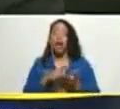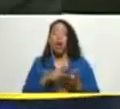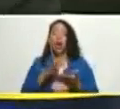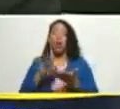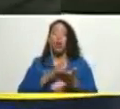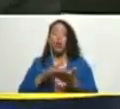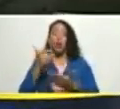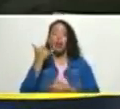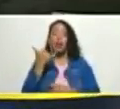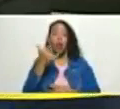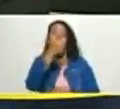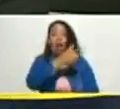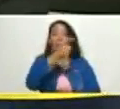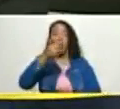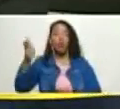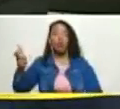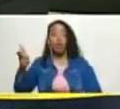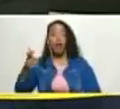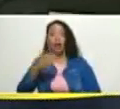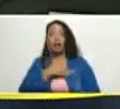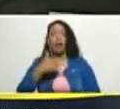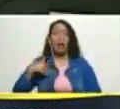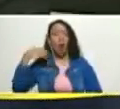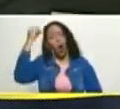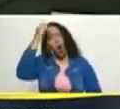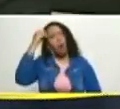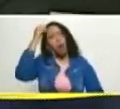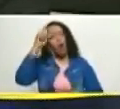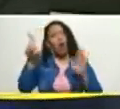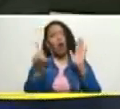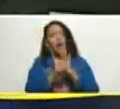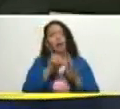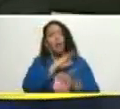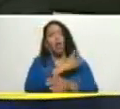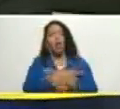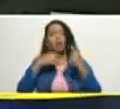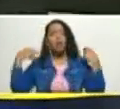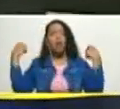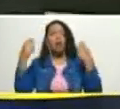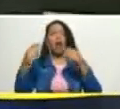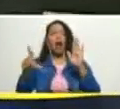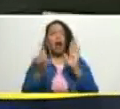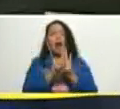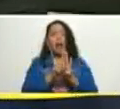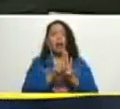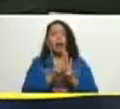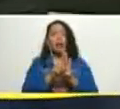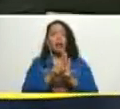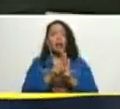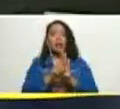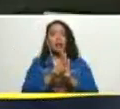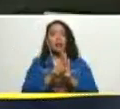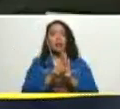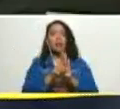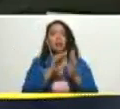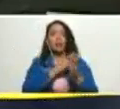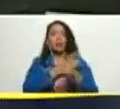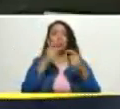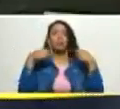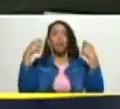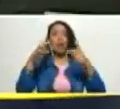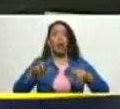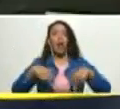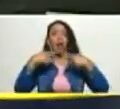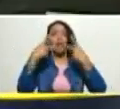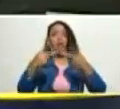tiene que llegar a la gente a las personas que quieran opinar sobre esas leyes del poder popular la ley orgánica del poder popular la reforma de esa ley